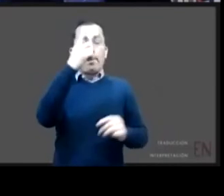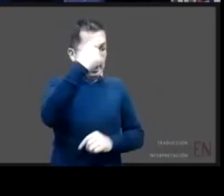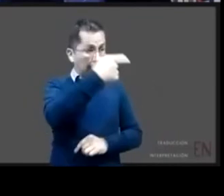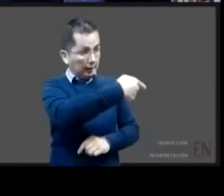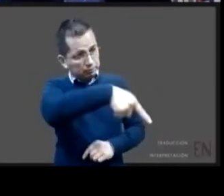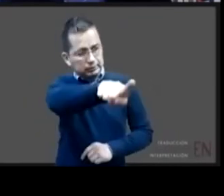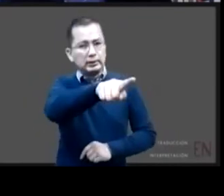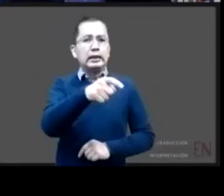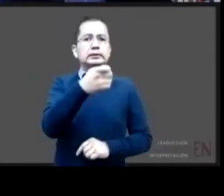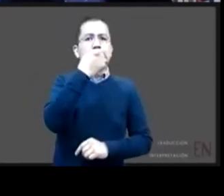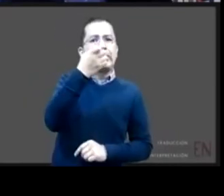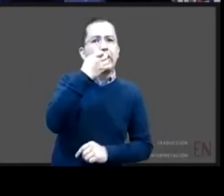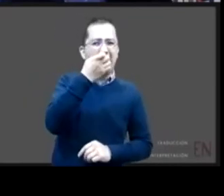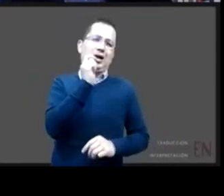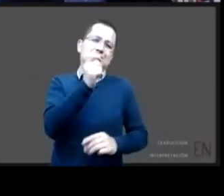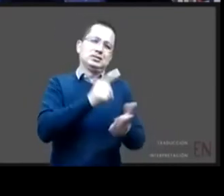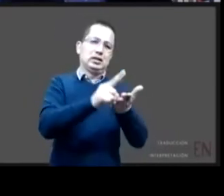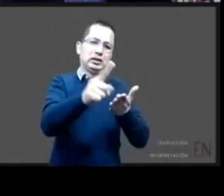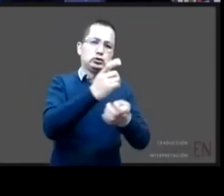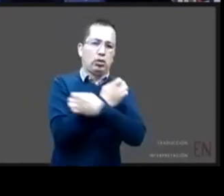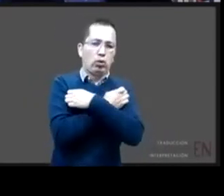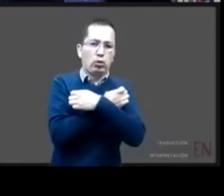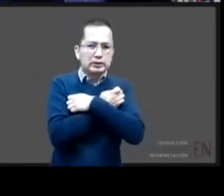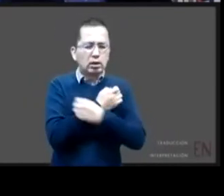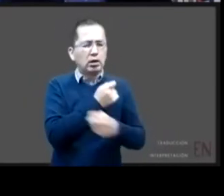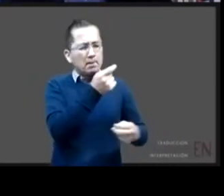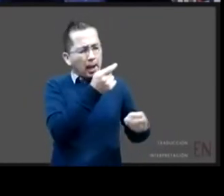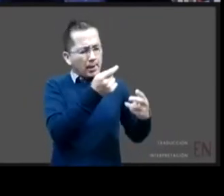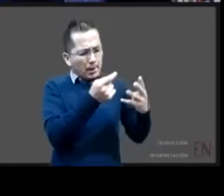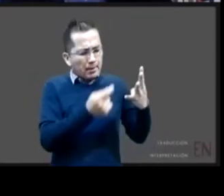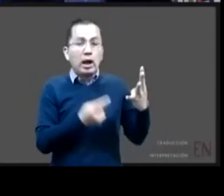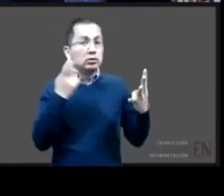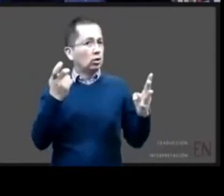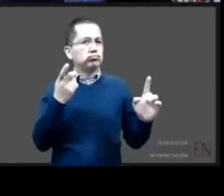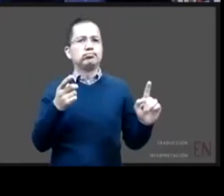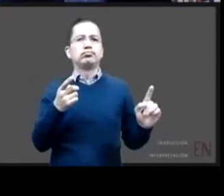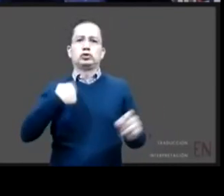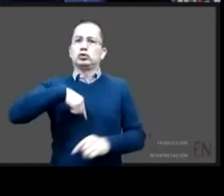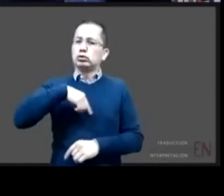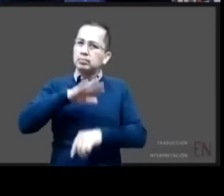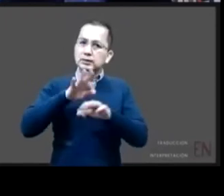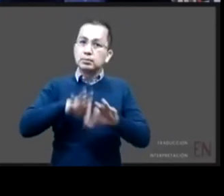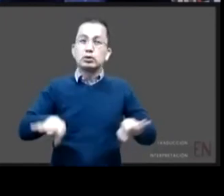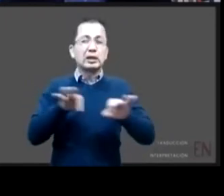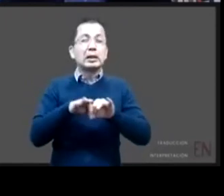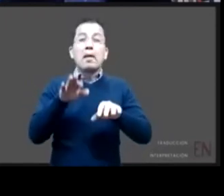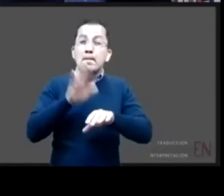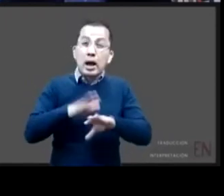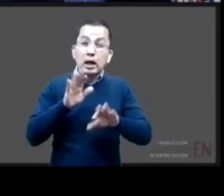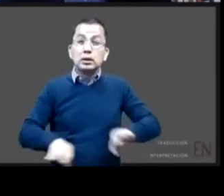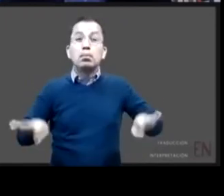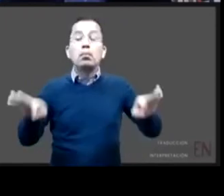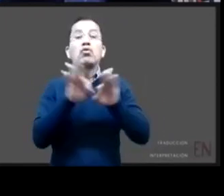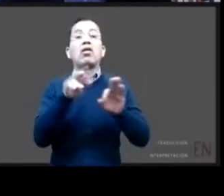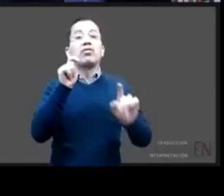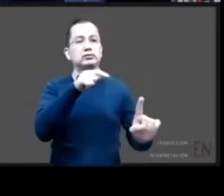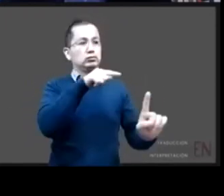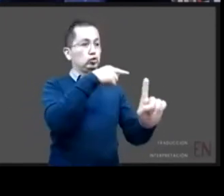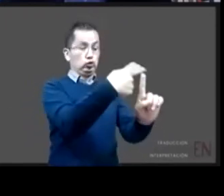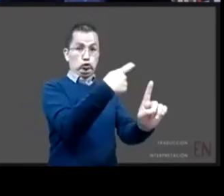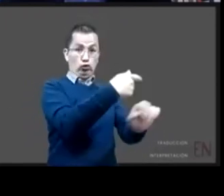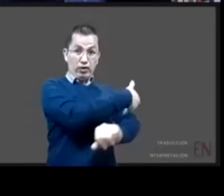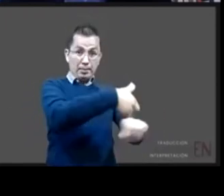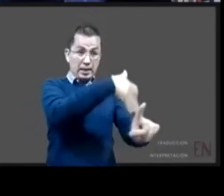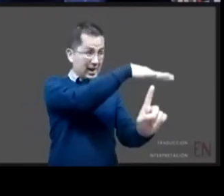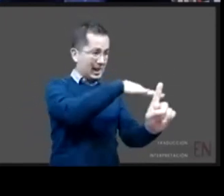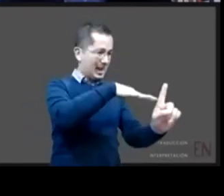niños y esto lo hemos venido planteando desde esta perspectiva buscar siempre a la familia de origen como primera alternativa